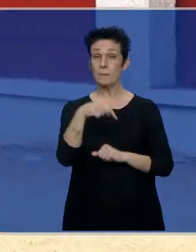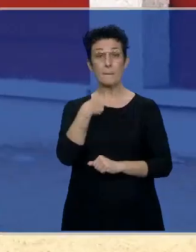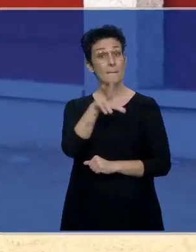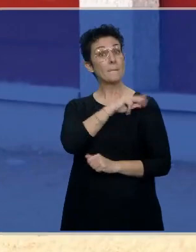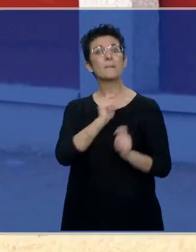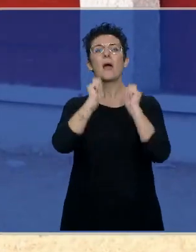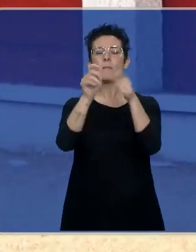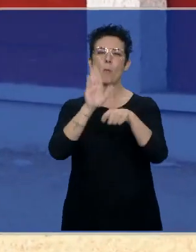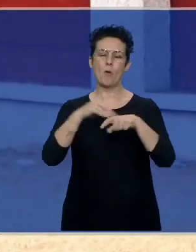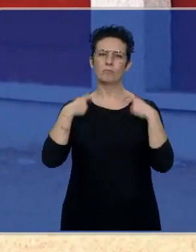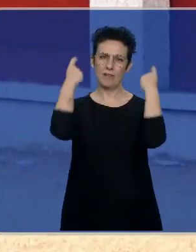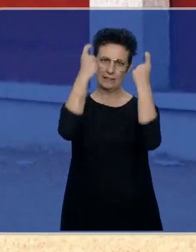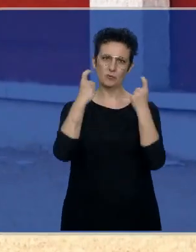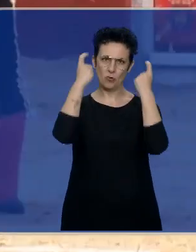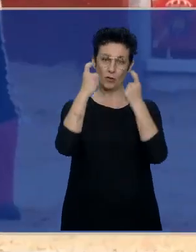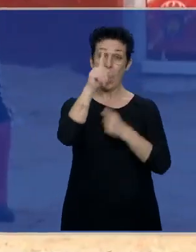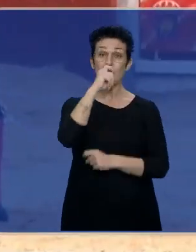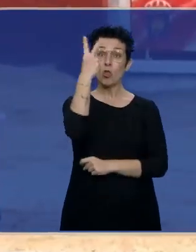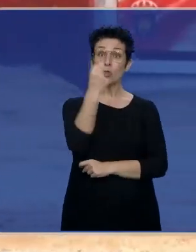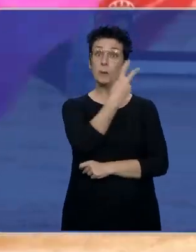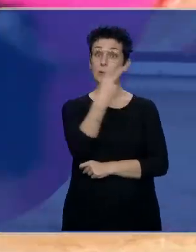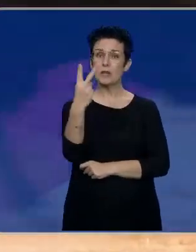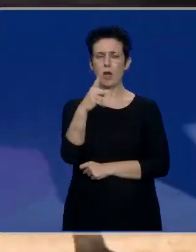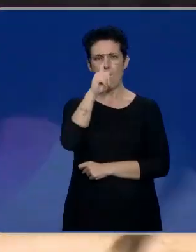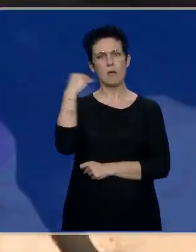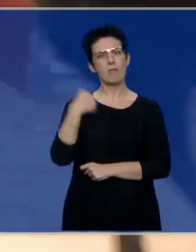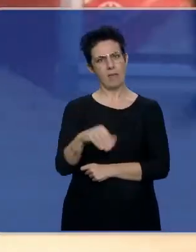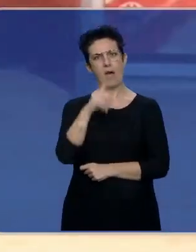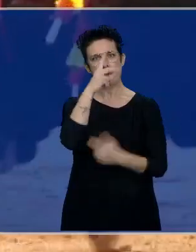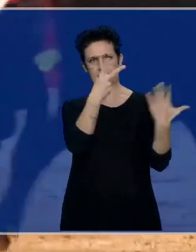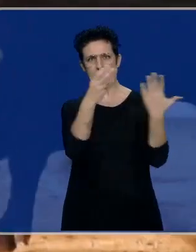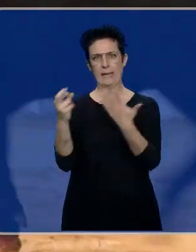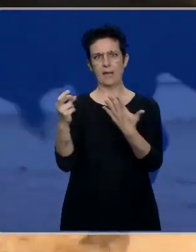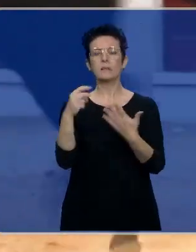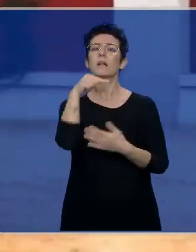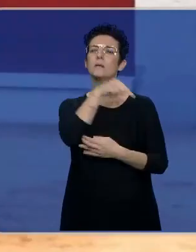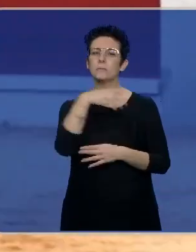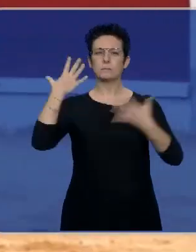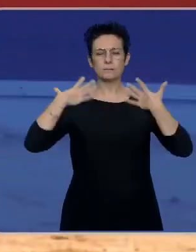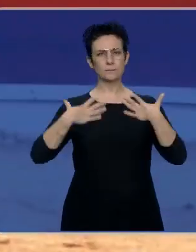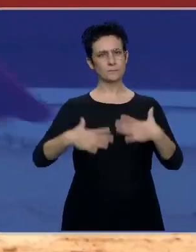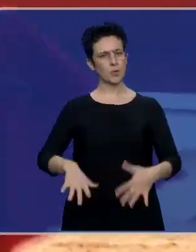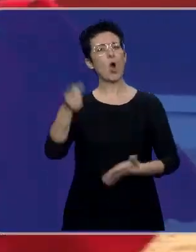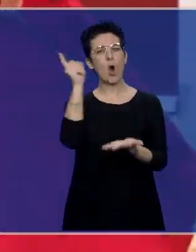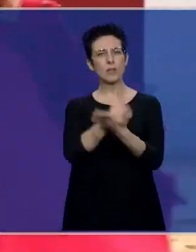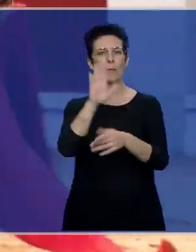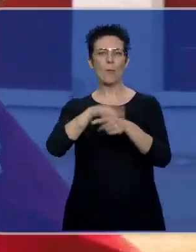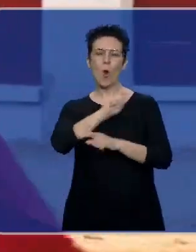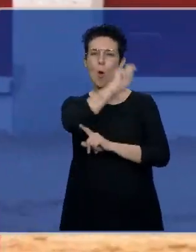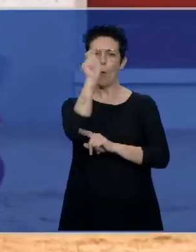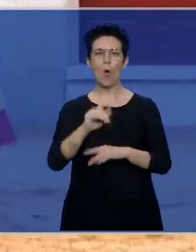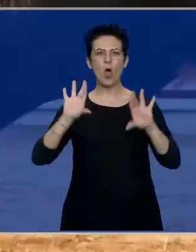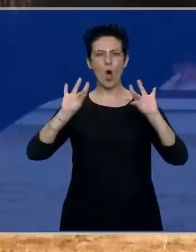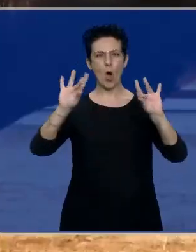premio al esfuerzo. En 2022 a sus 70 años se volvió a vestir de luces para conmemorar las bodas de oro de su